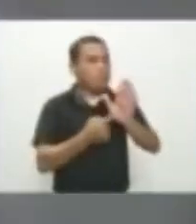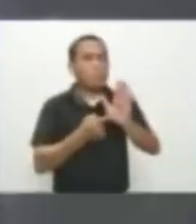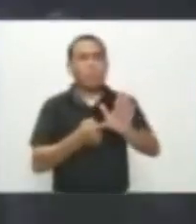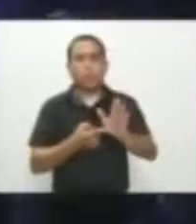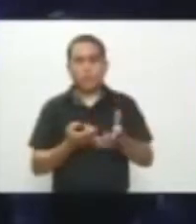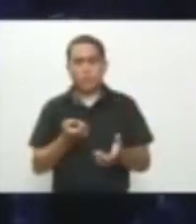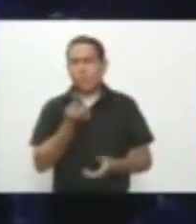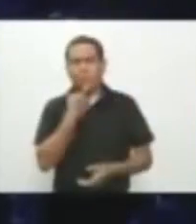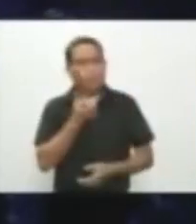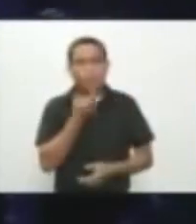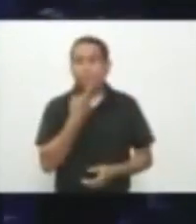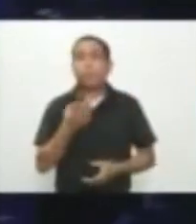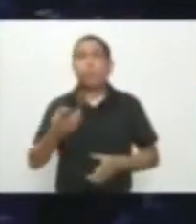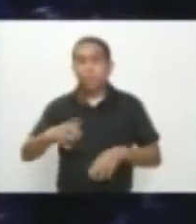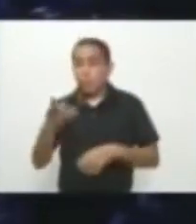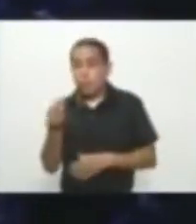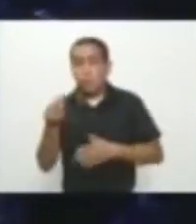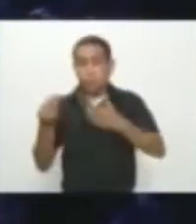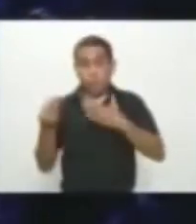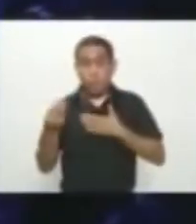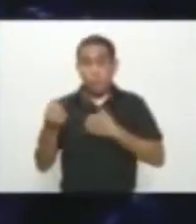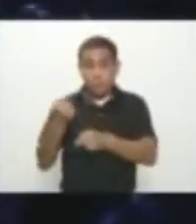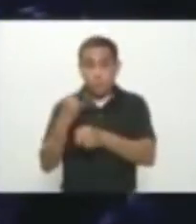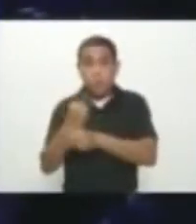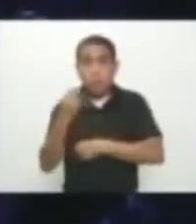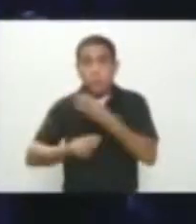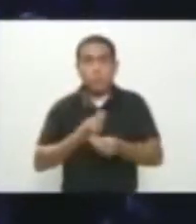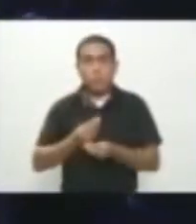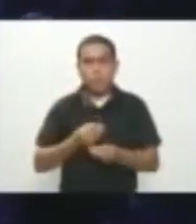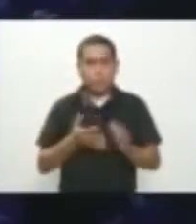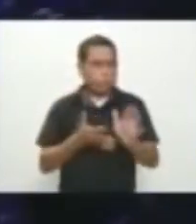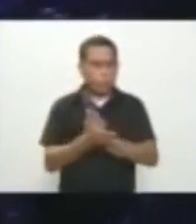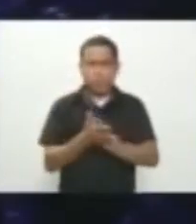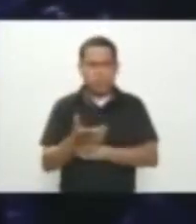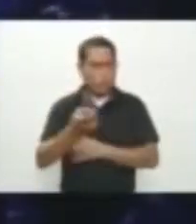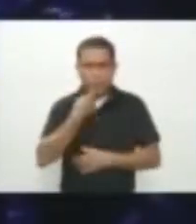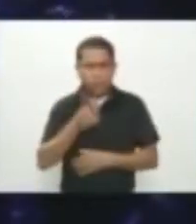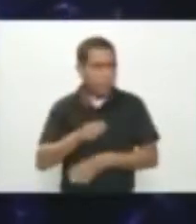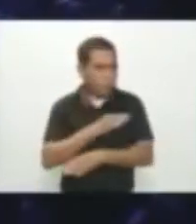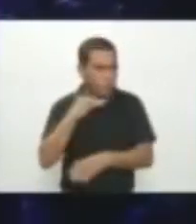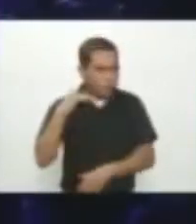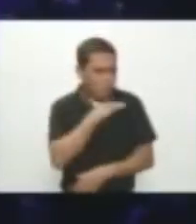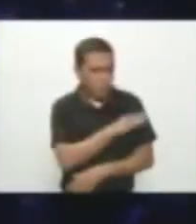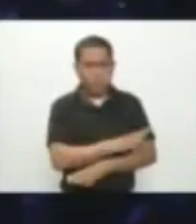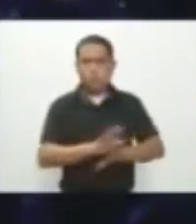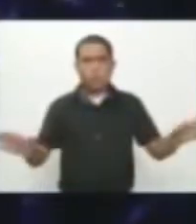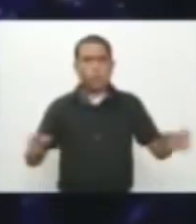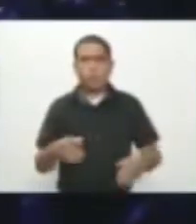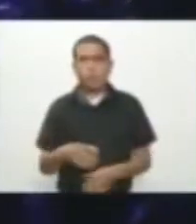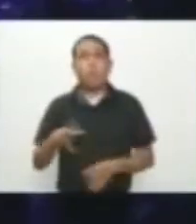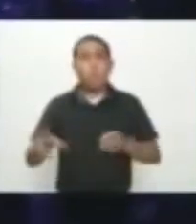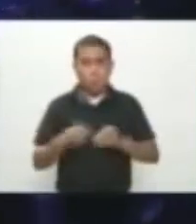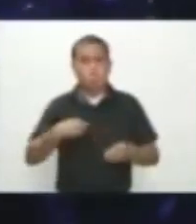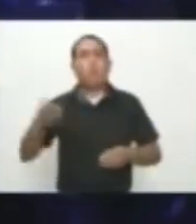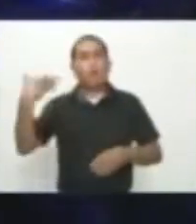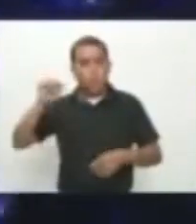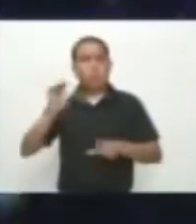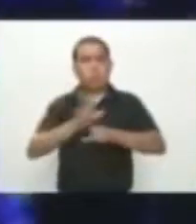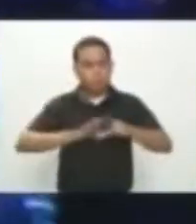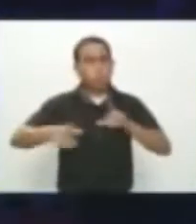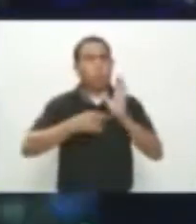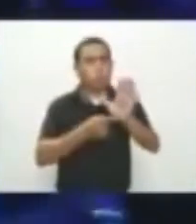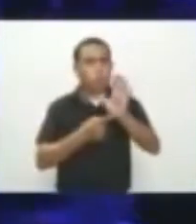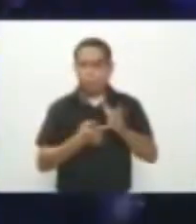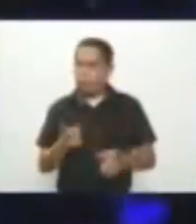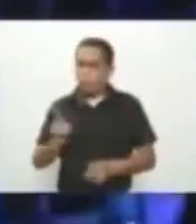Mi grupo de trabajo Están desmintiendo La noticia Yo personalmente Desmentí por video Toda